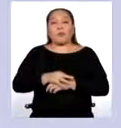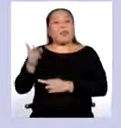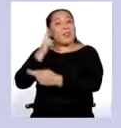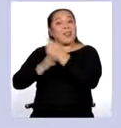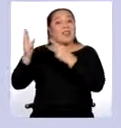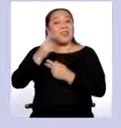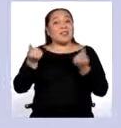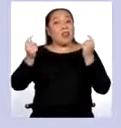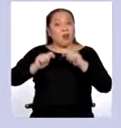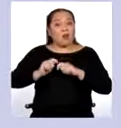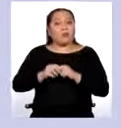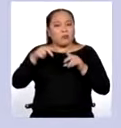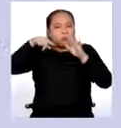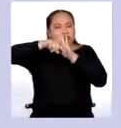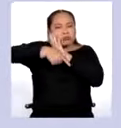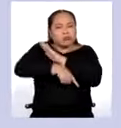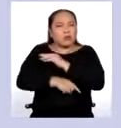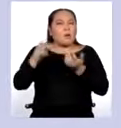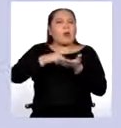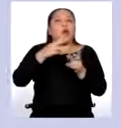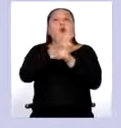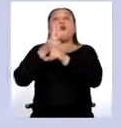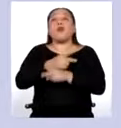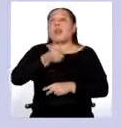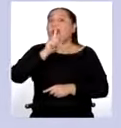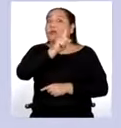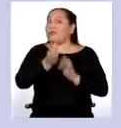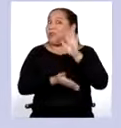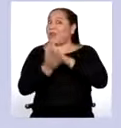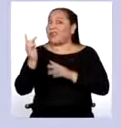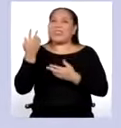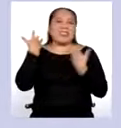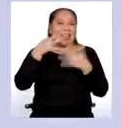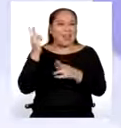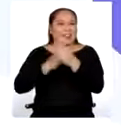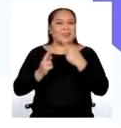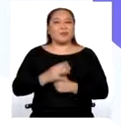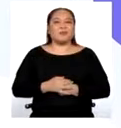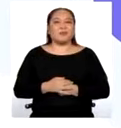corte, seguimos profundizando más acerca de cómo preservar el agua. No se vayan. Ya regresamos.